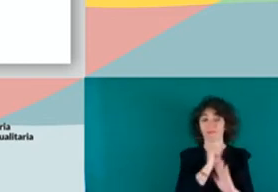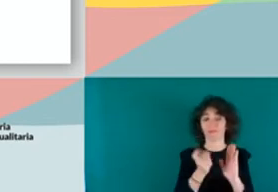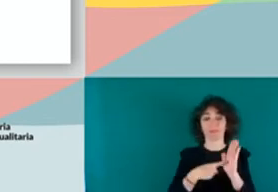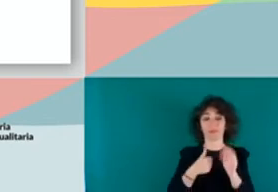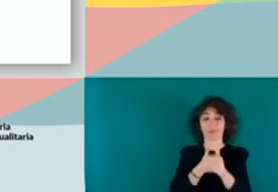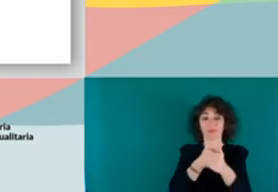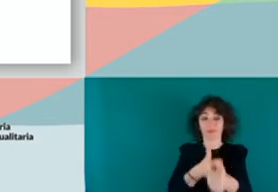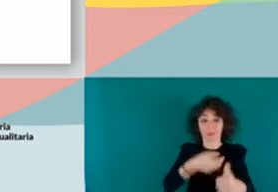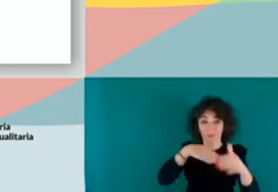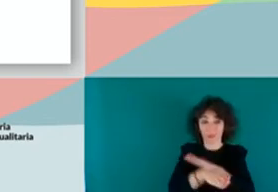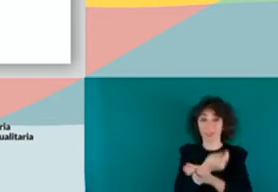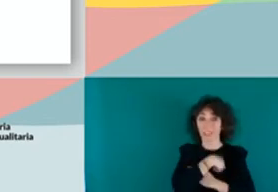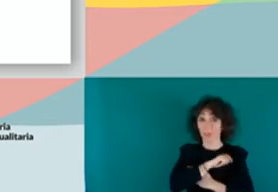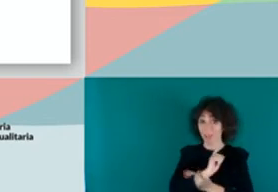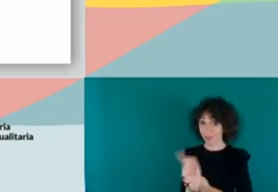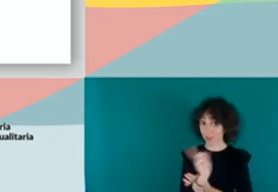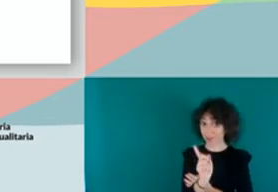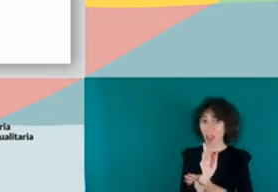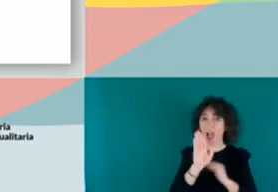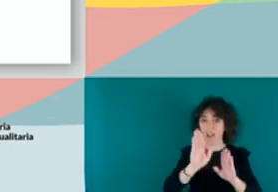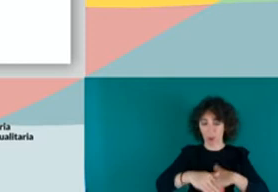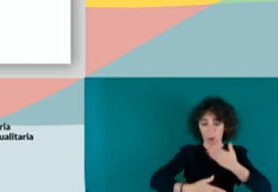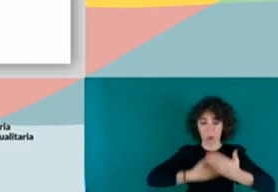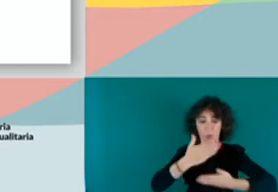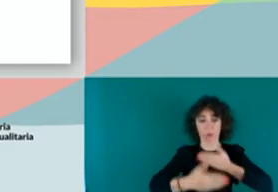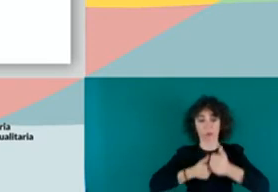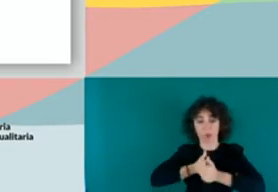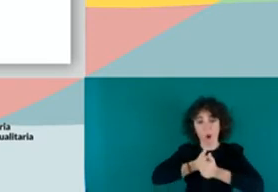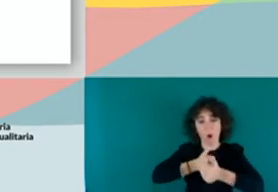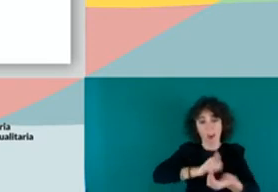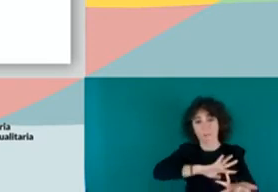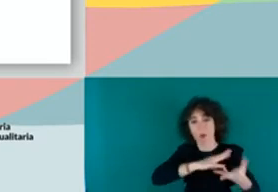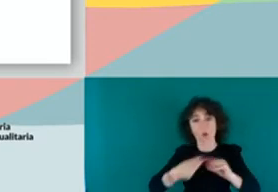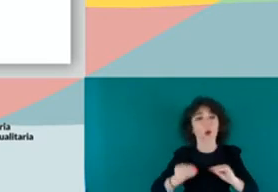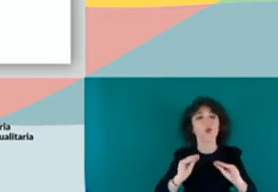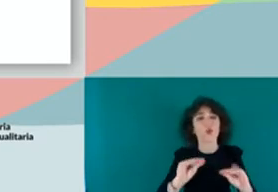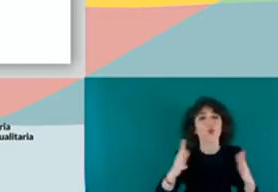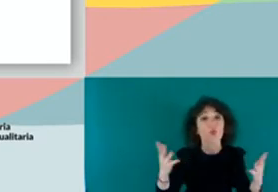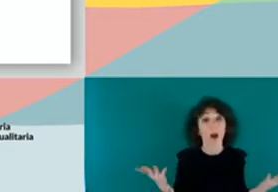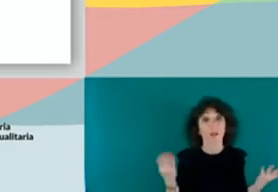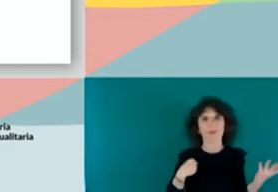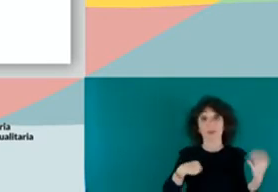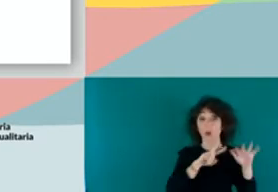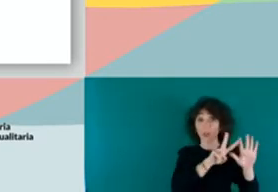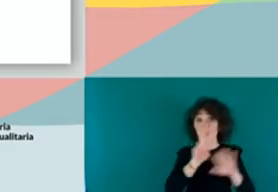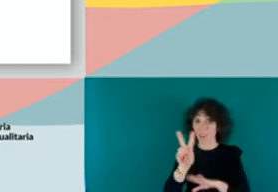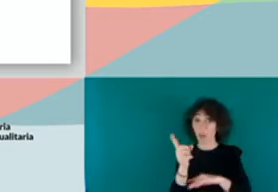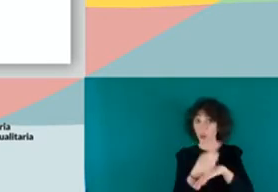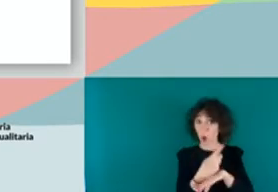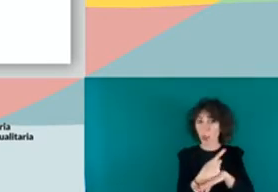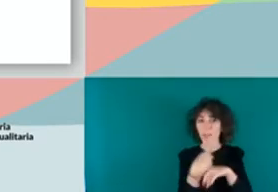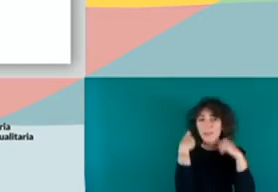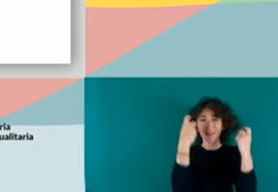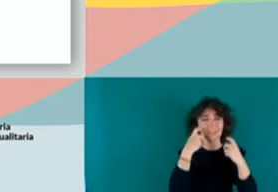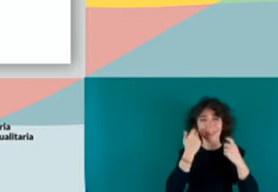se les incó a un procedimiento de devolución. Por tanto, pues en estas 72 horas se intenta devolverle